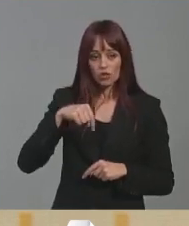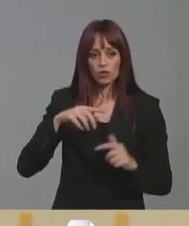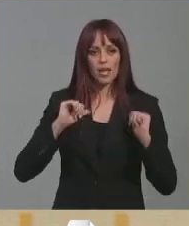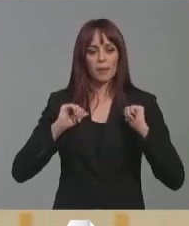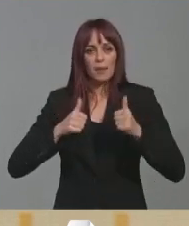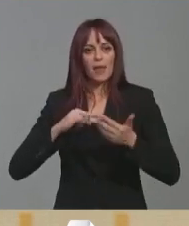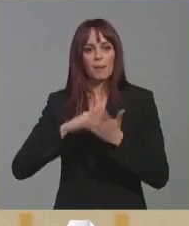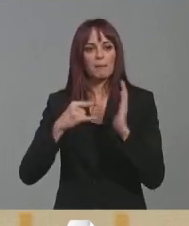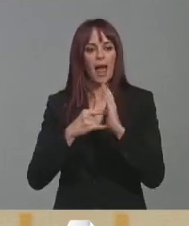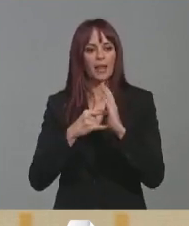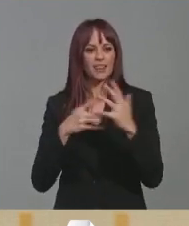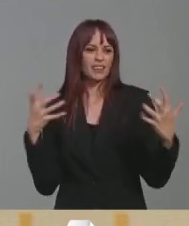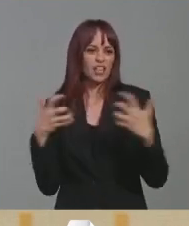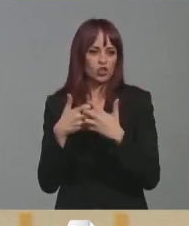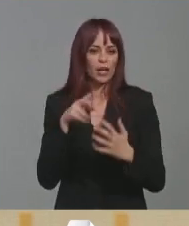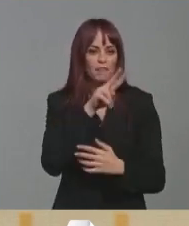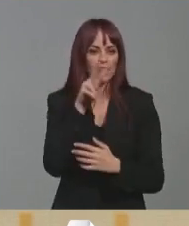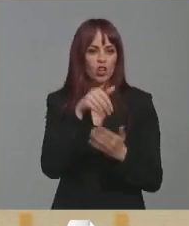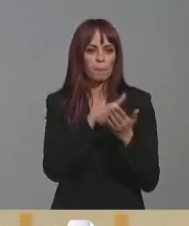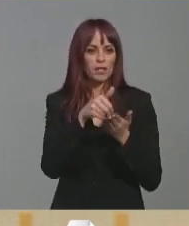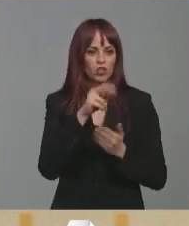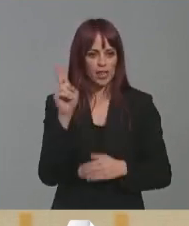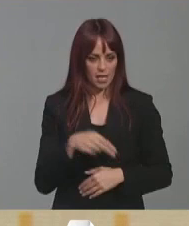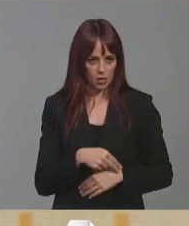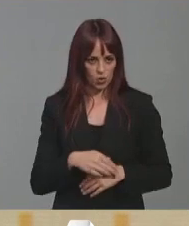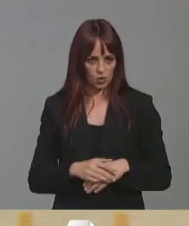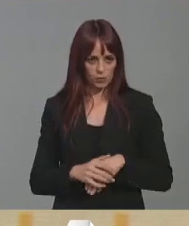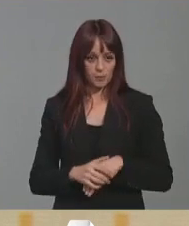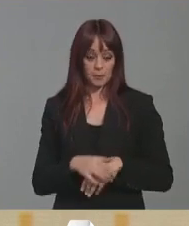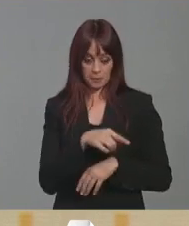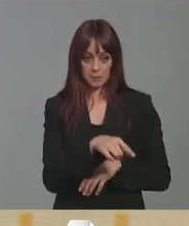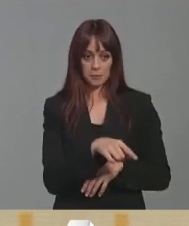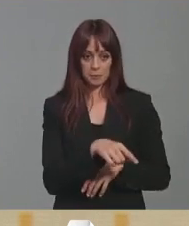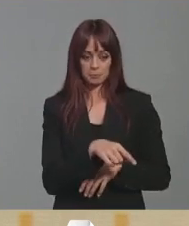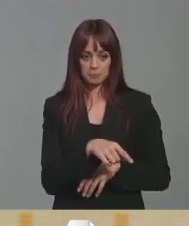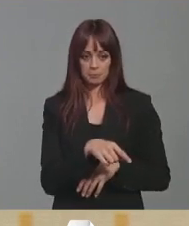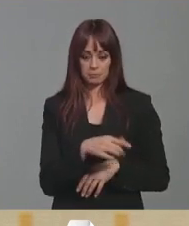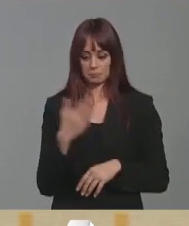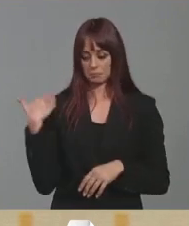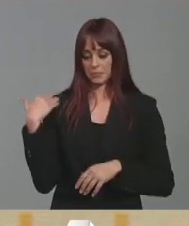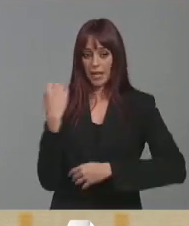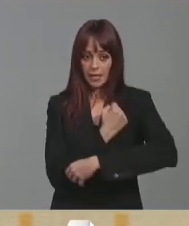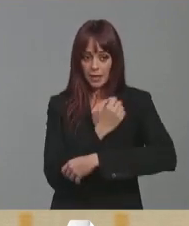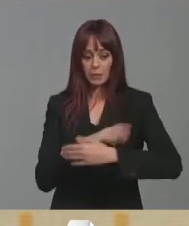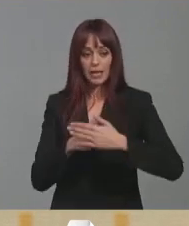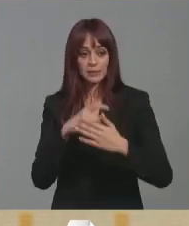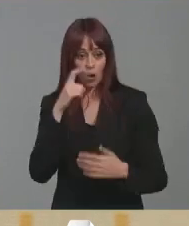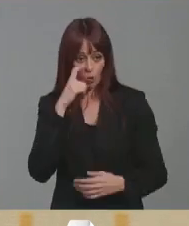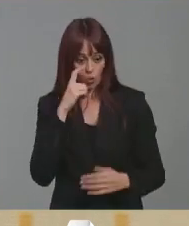Estamos en marcha un plan de choque con 22 millones de euros que ha hecho posible que, bueno, desde diciembre a junio pues